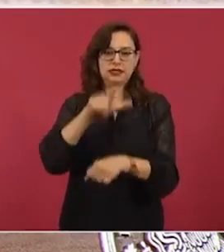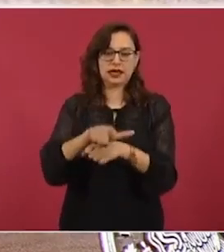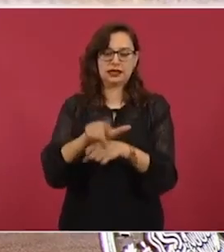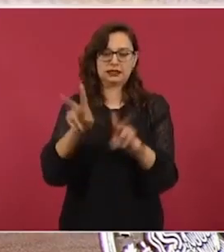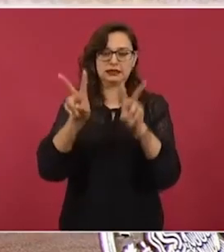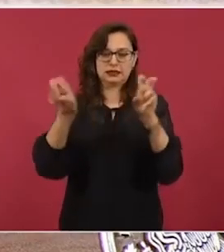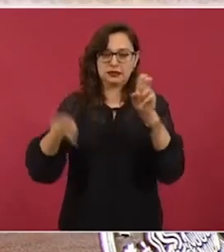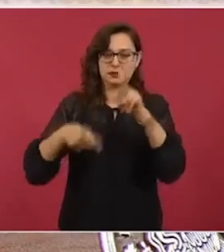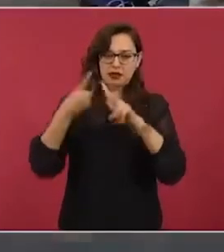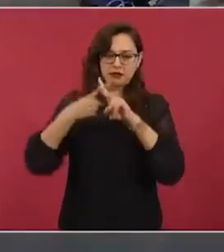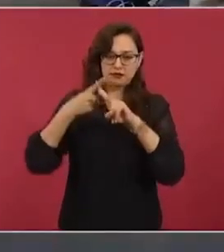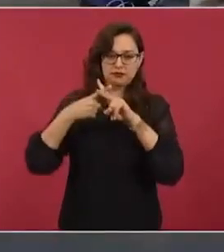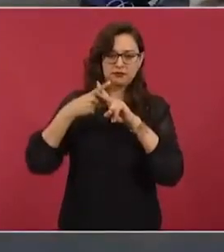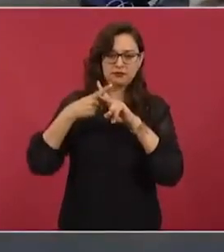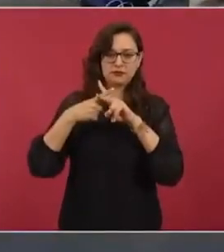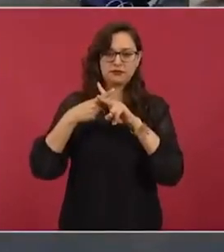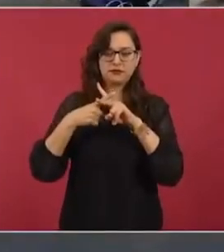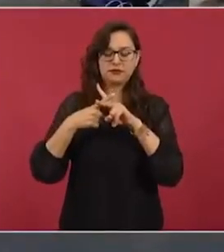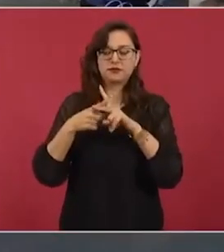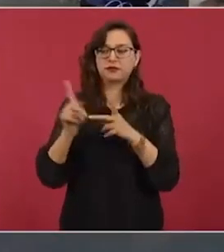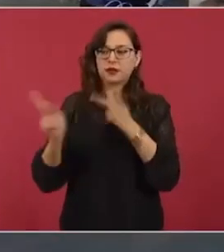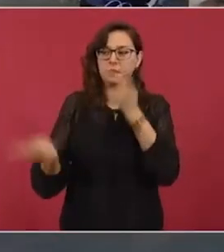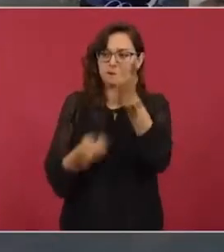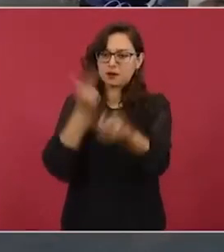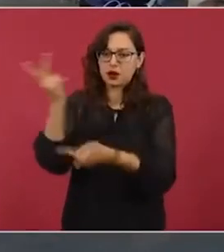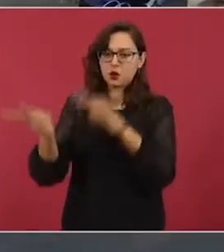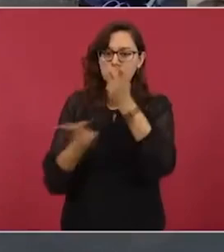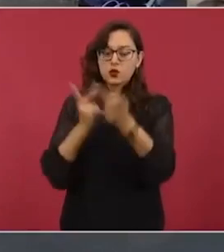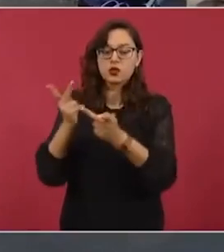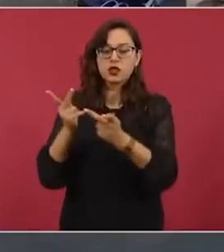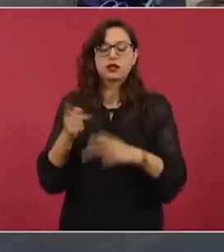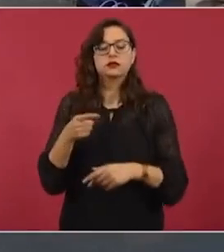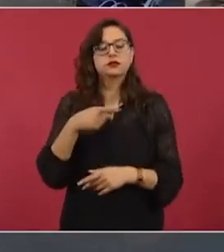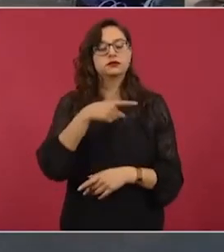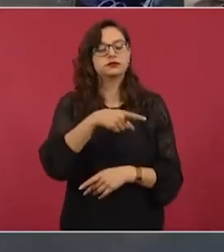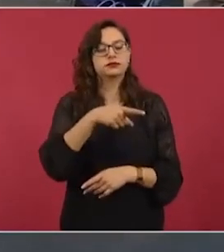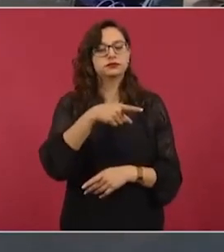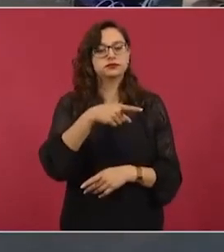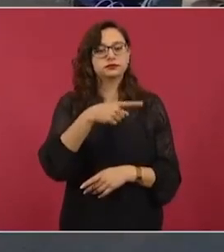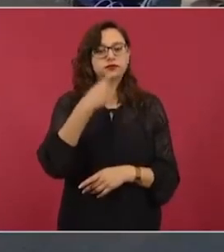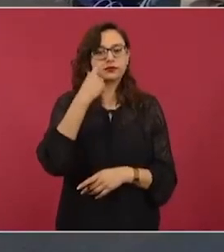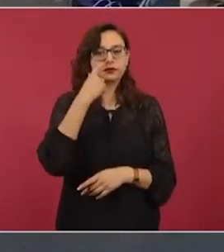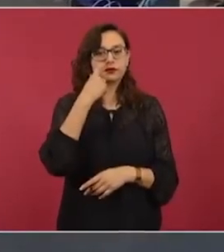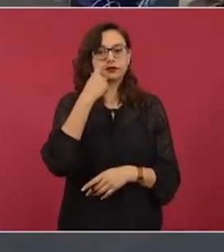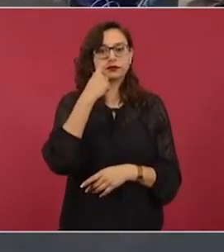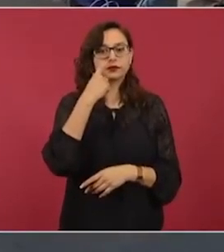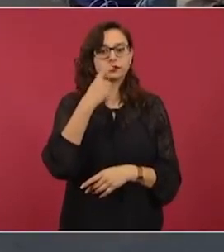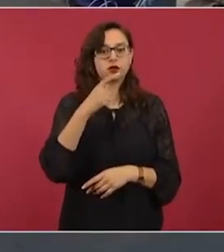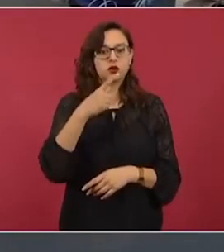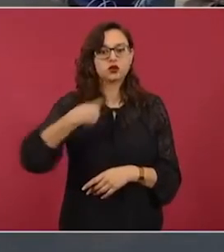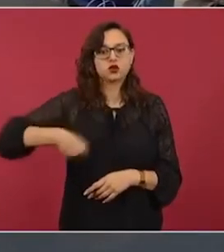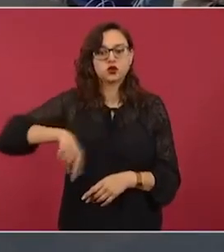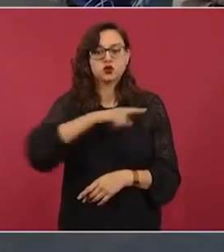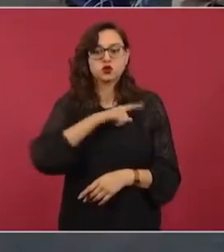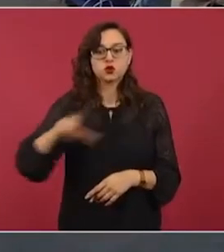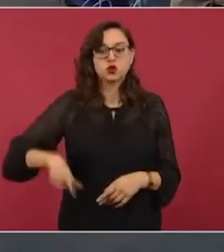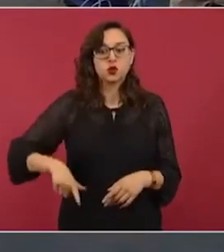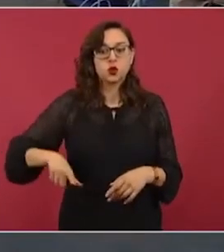Es de antes de que tomáramos posición,